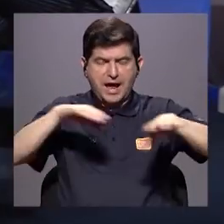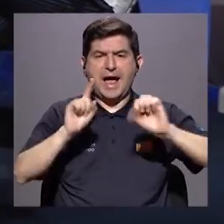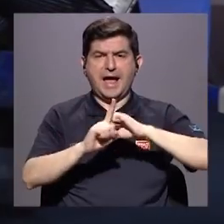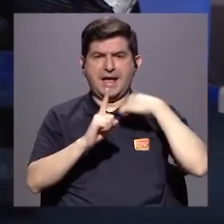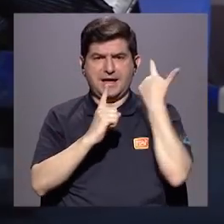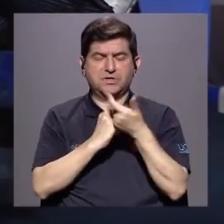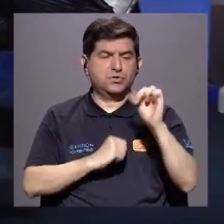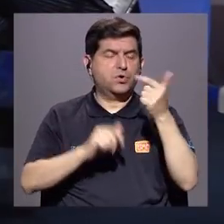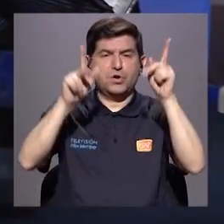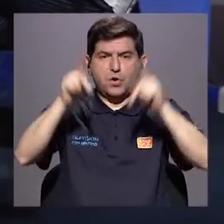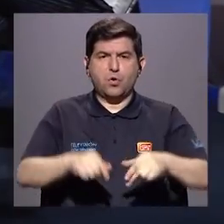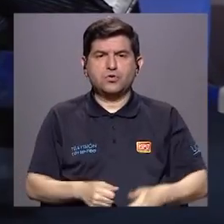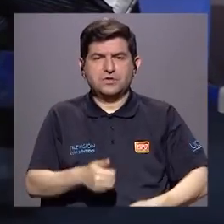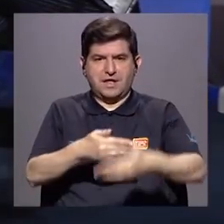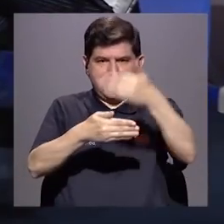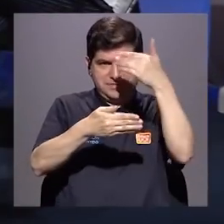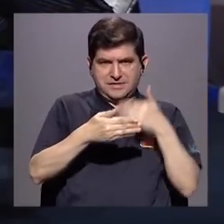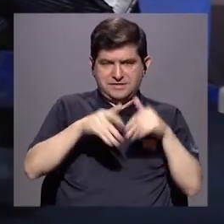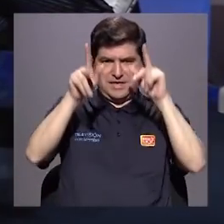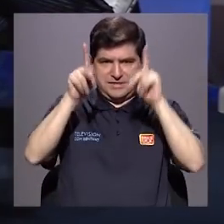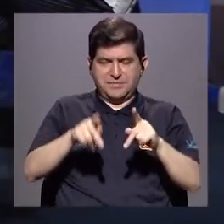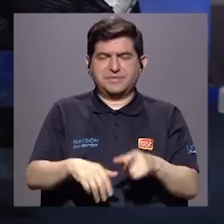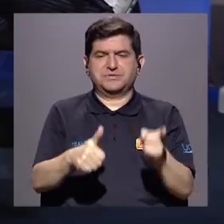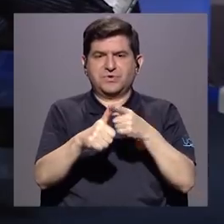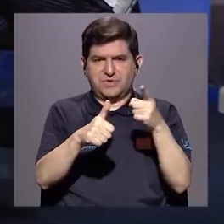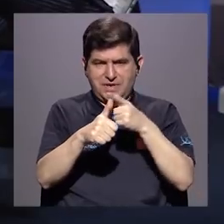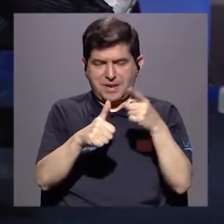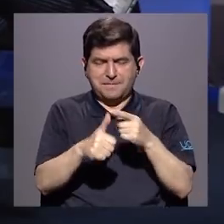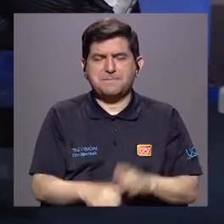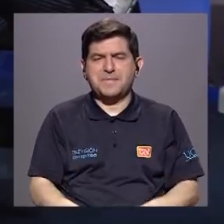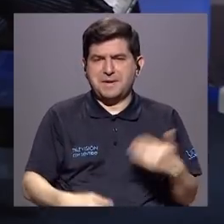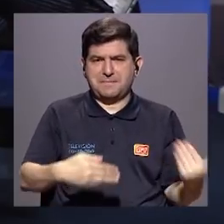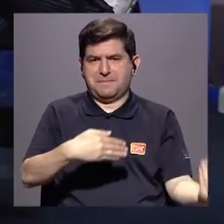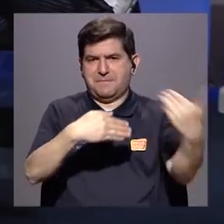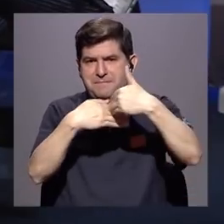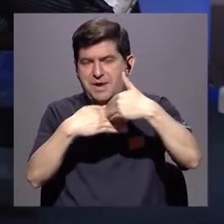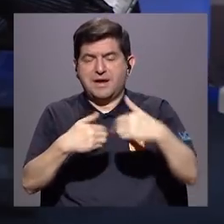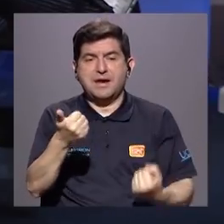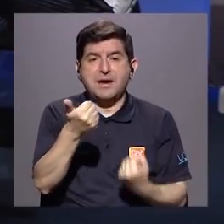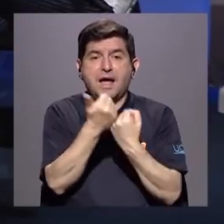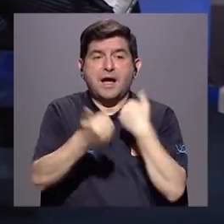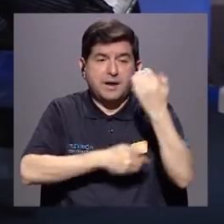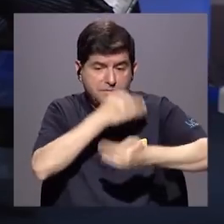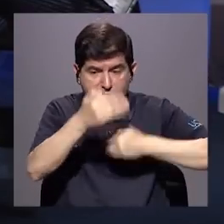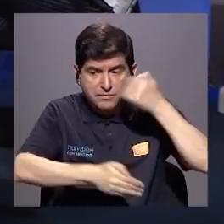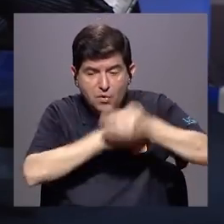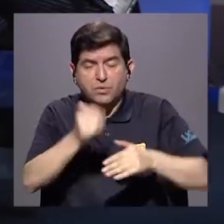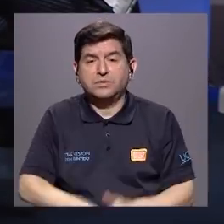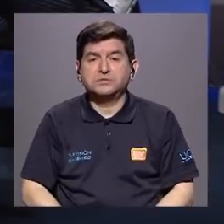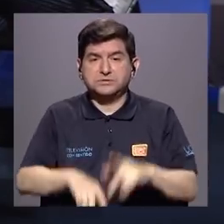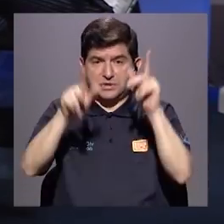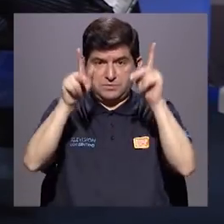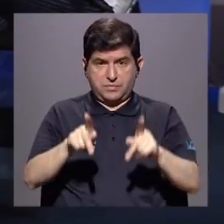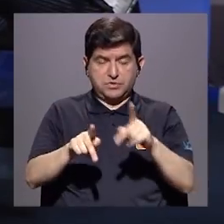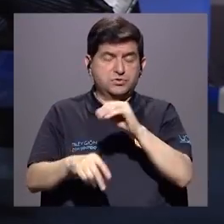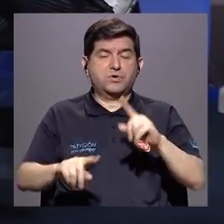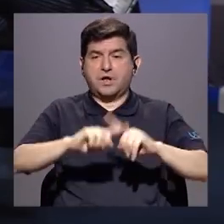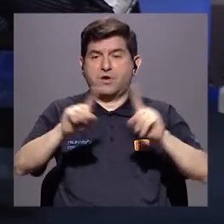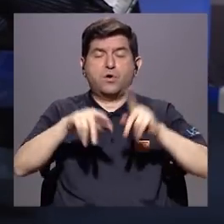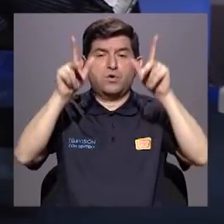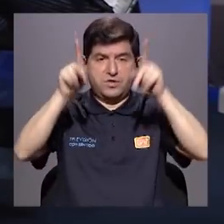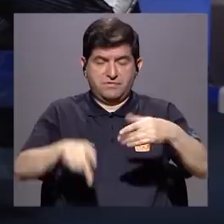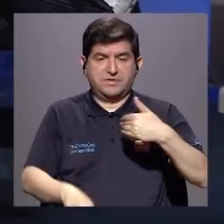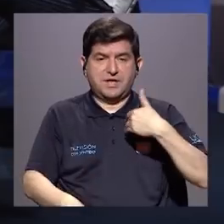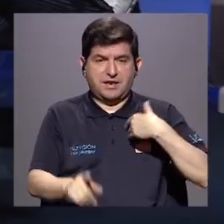tener a otros detrás de quien lanzó esa primera piedra, es lo que le da soporte a la dinámica. Esta persona o estas personas que